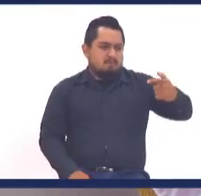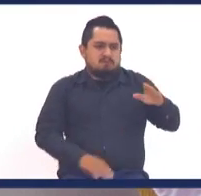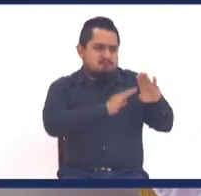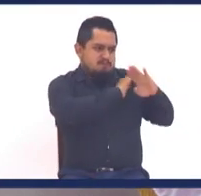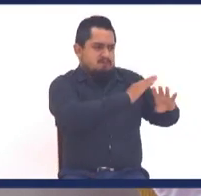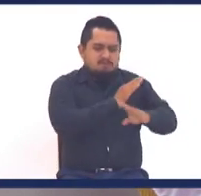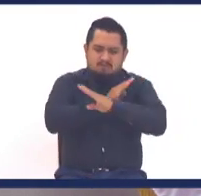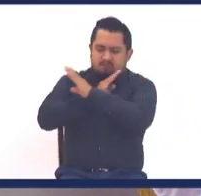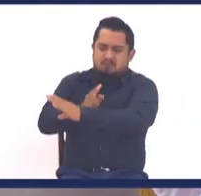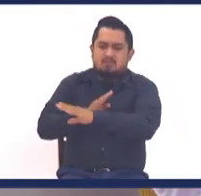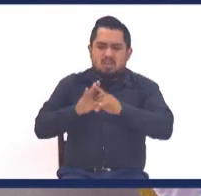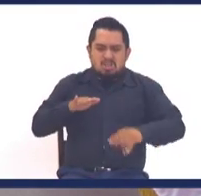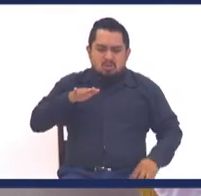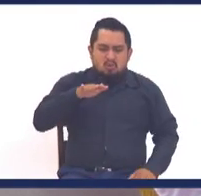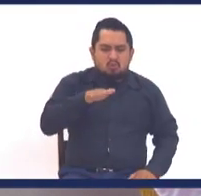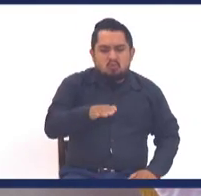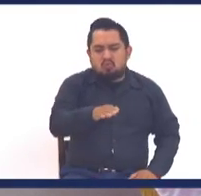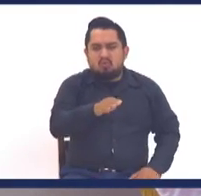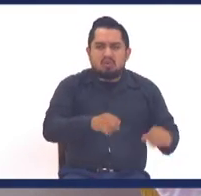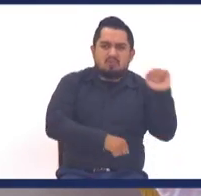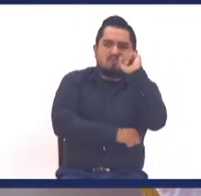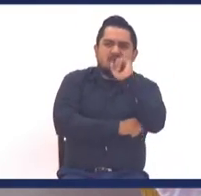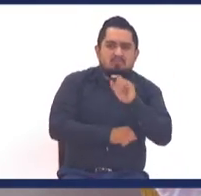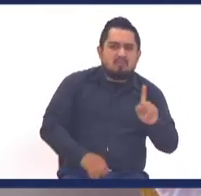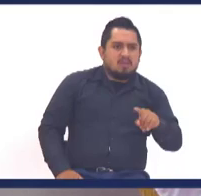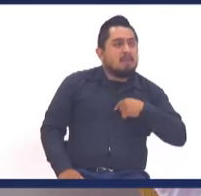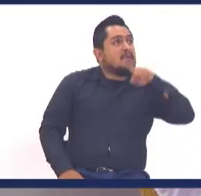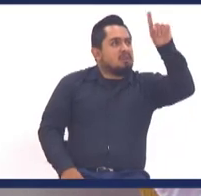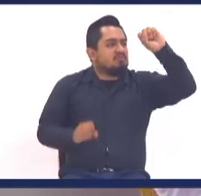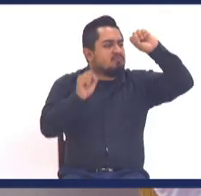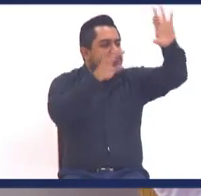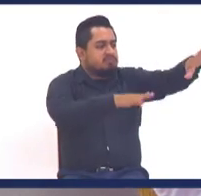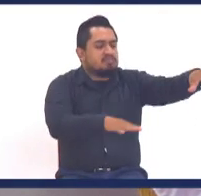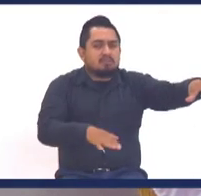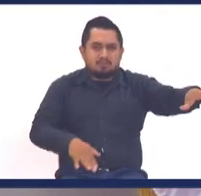seguridad alrededor, para pedir que Dios te ayude.